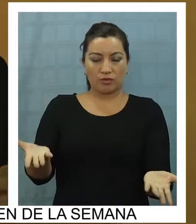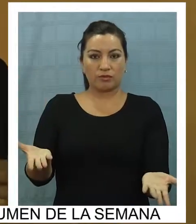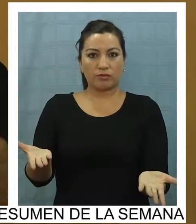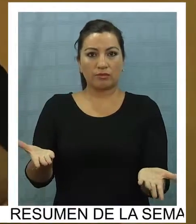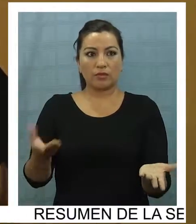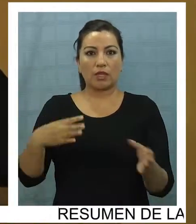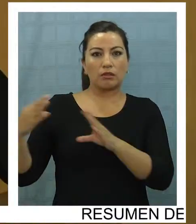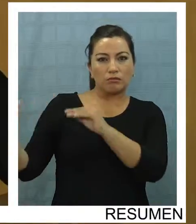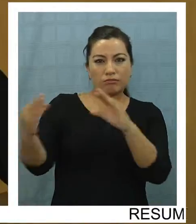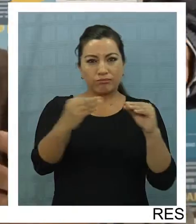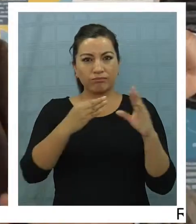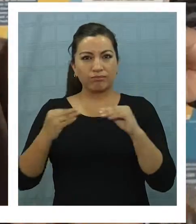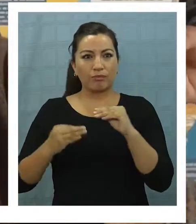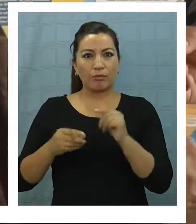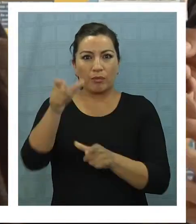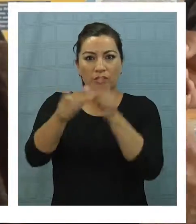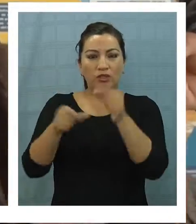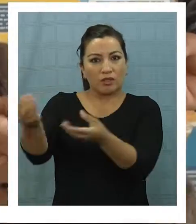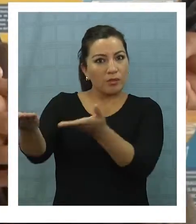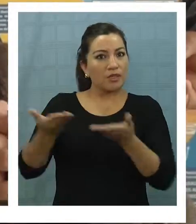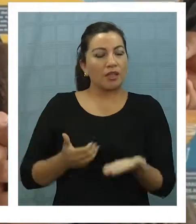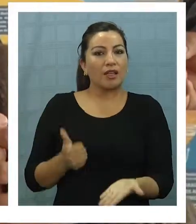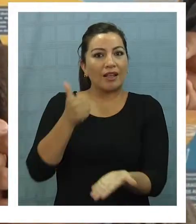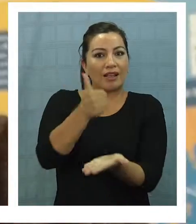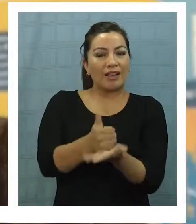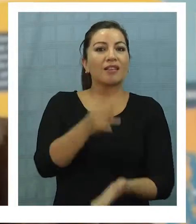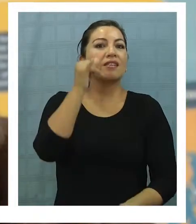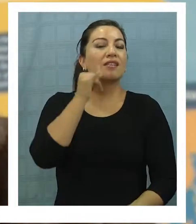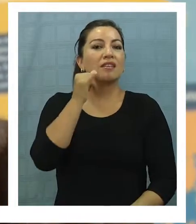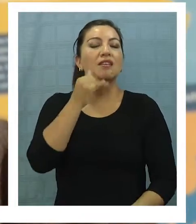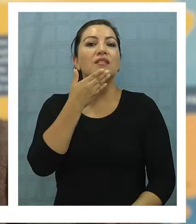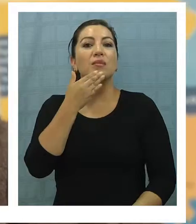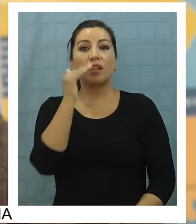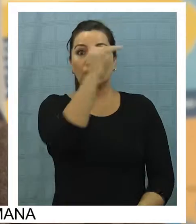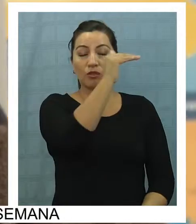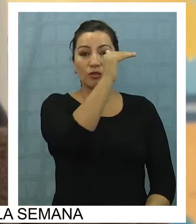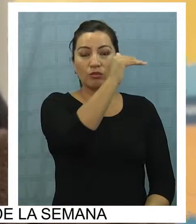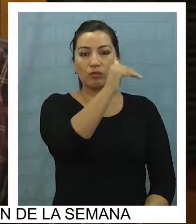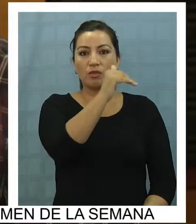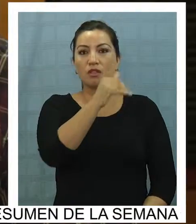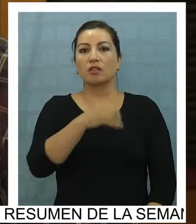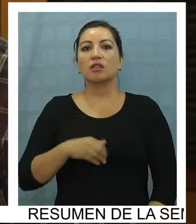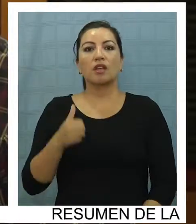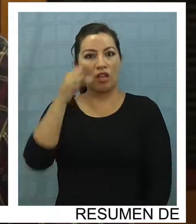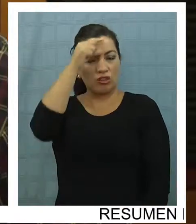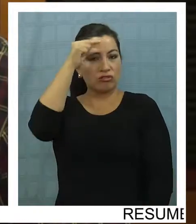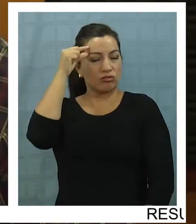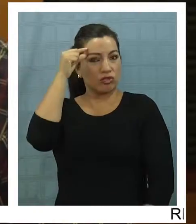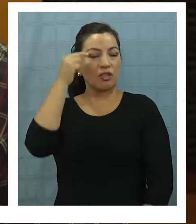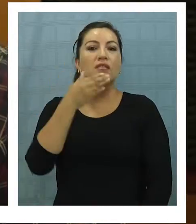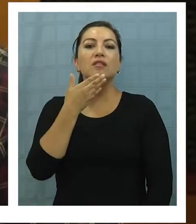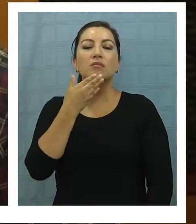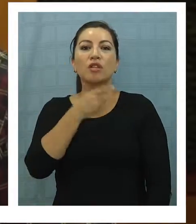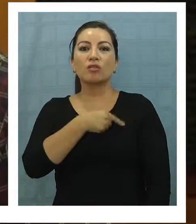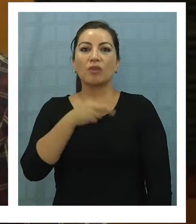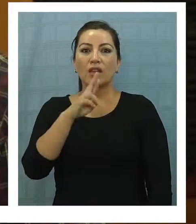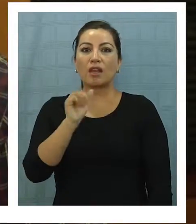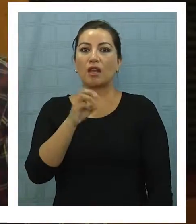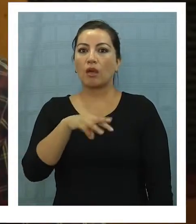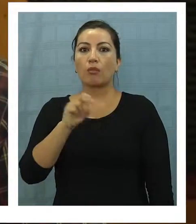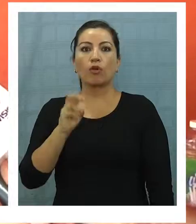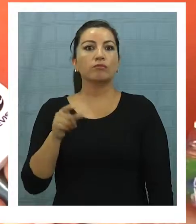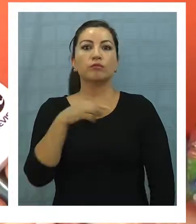Al conversatorio estuvieron invitados también los alcaldes de Iquique y Alto Hospicio, Jorge Soria y Ramón Galleguillos, quienes no